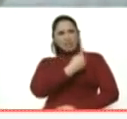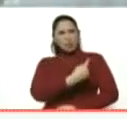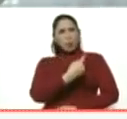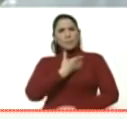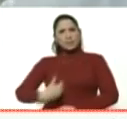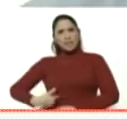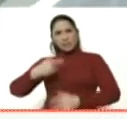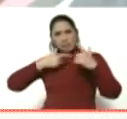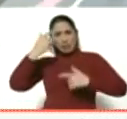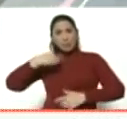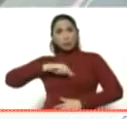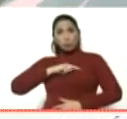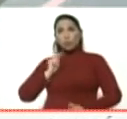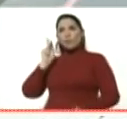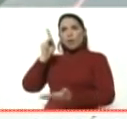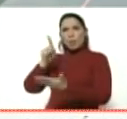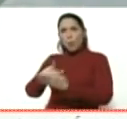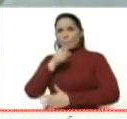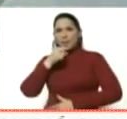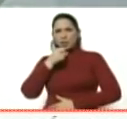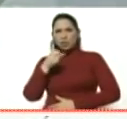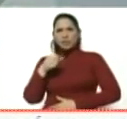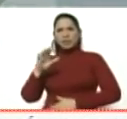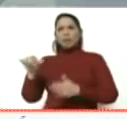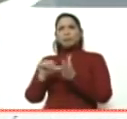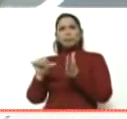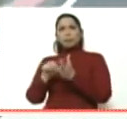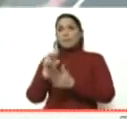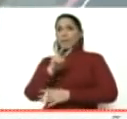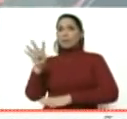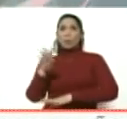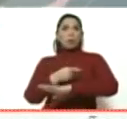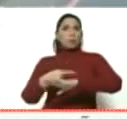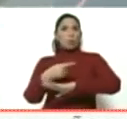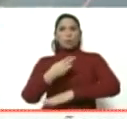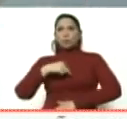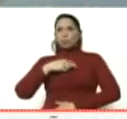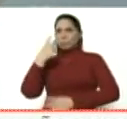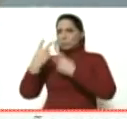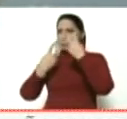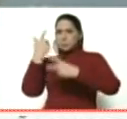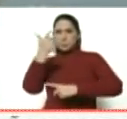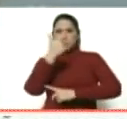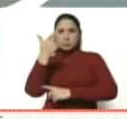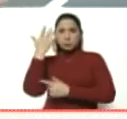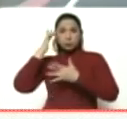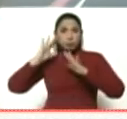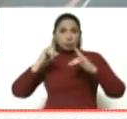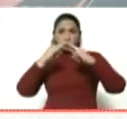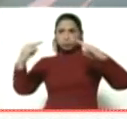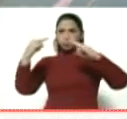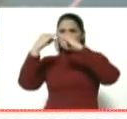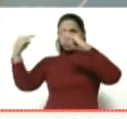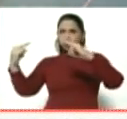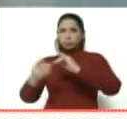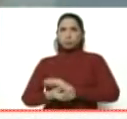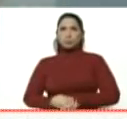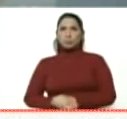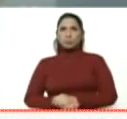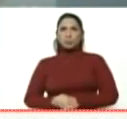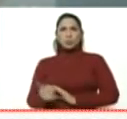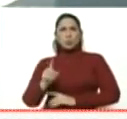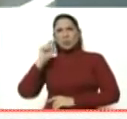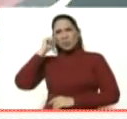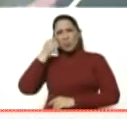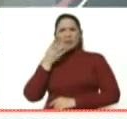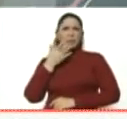fuimos con periodistas hacia los puntos, a las 24 horas estábamos allí buscando los supuestos campos, campamentos, no recuerdo si